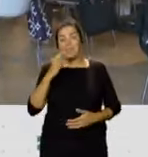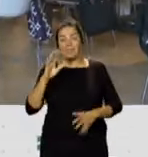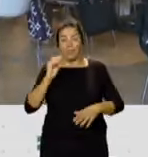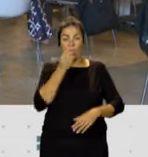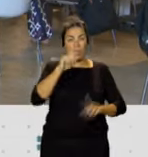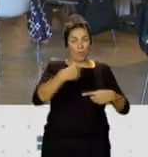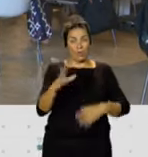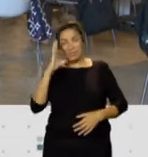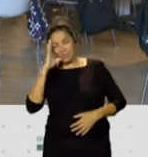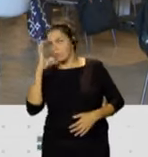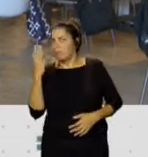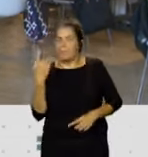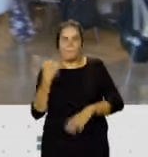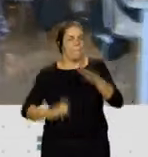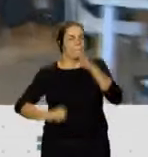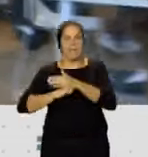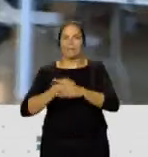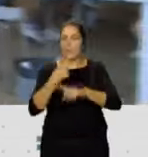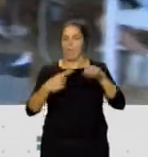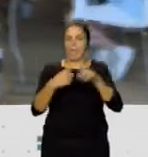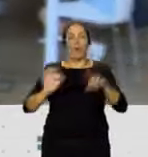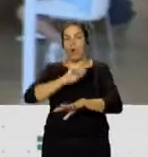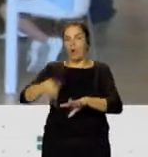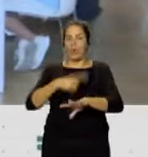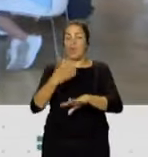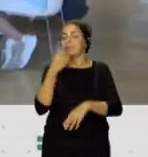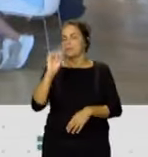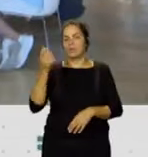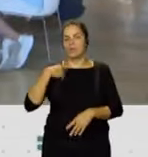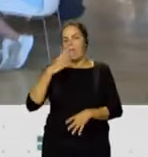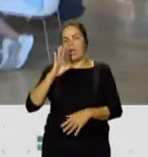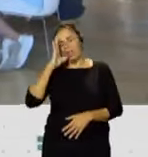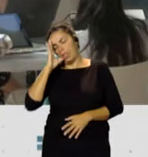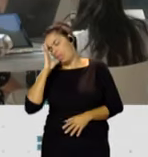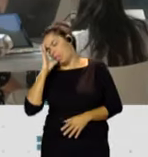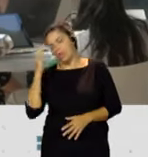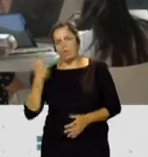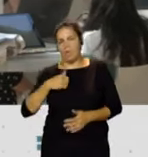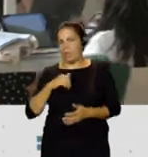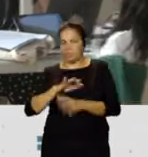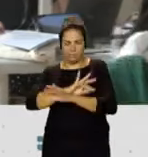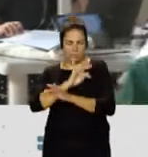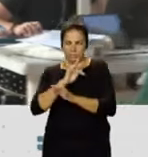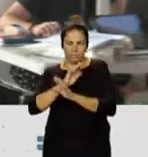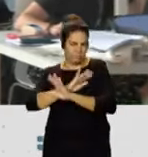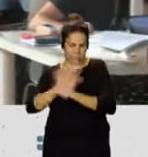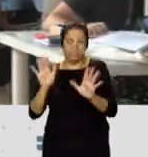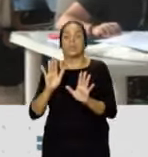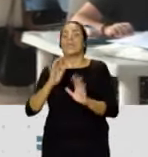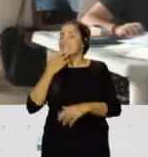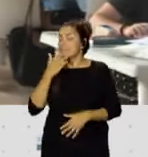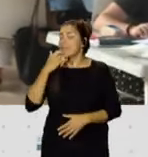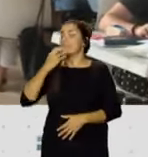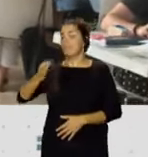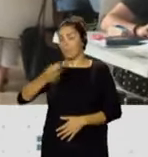sean más de 30-60 minutos, porque si no entras en la inercia del sueño, con lo cual ya te quedas zombie para el resto del día. Y luego, si haces por la tarde,